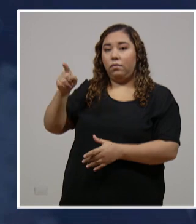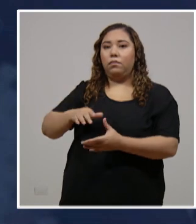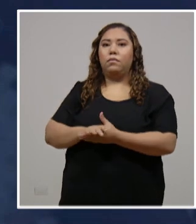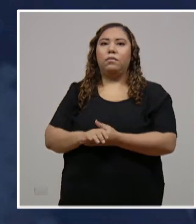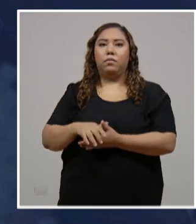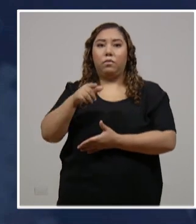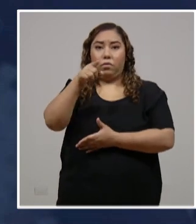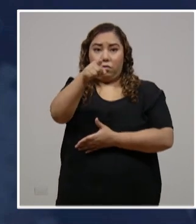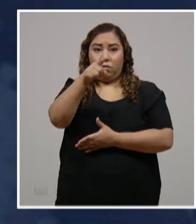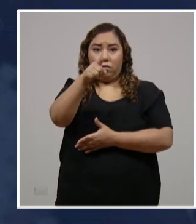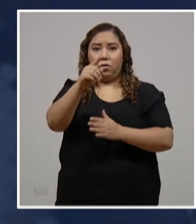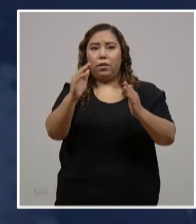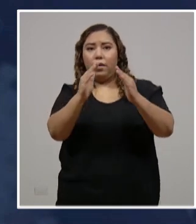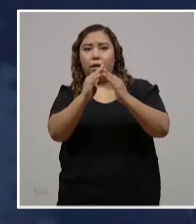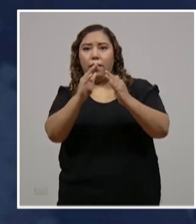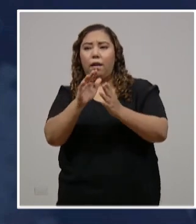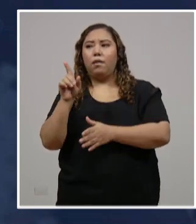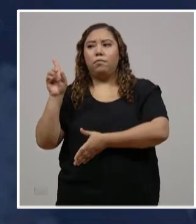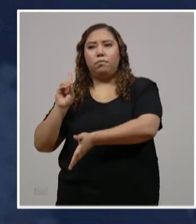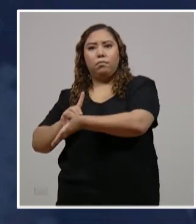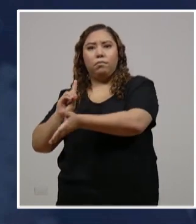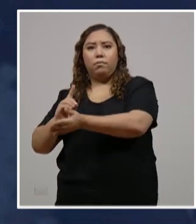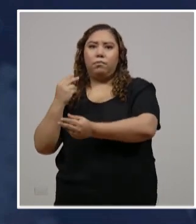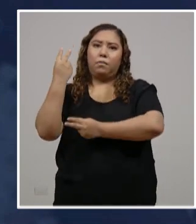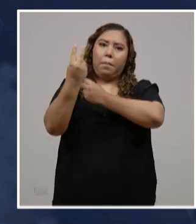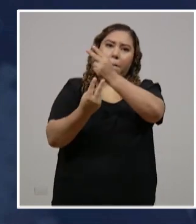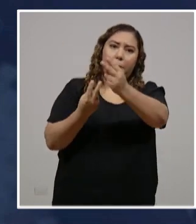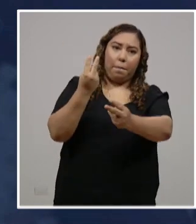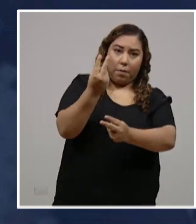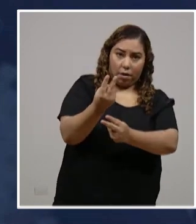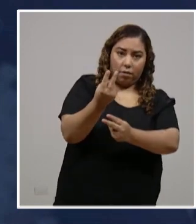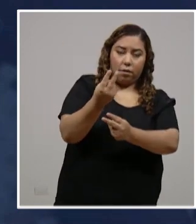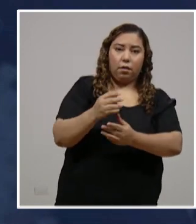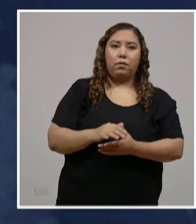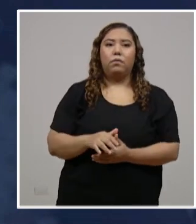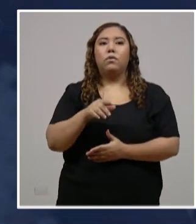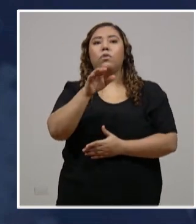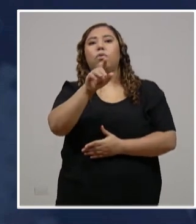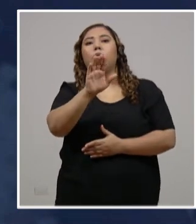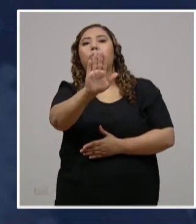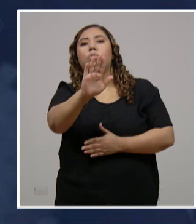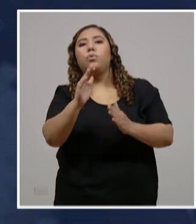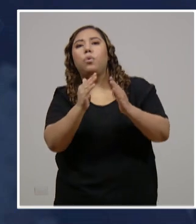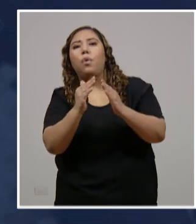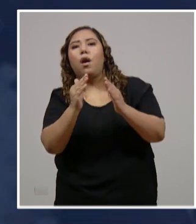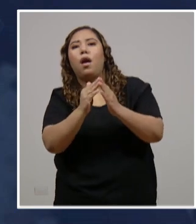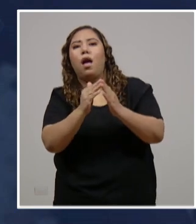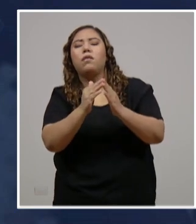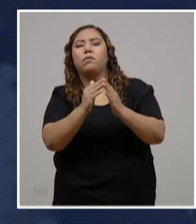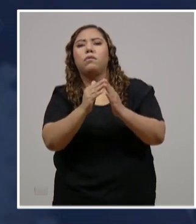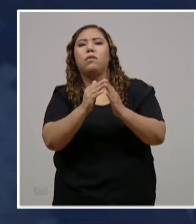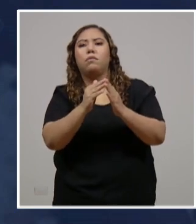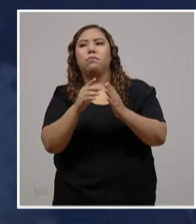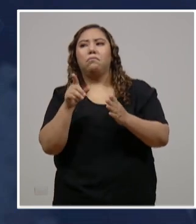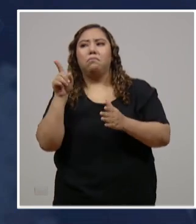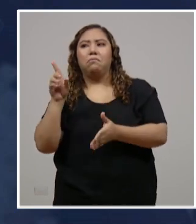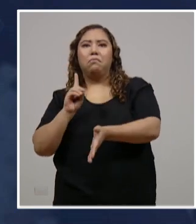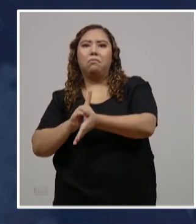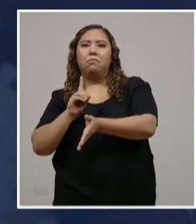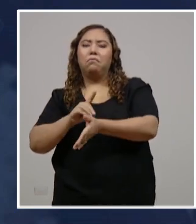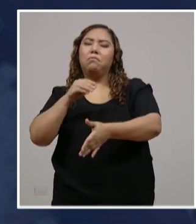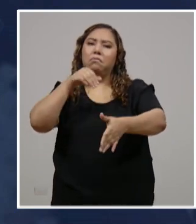brigadas contra el COVID-19. Estas para llevar la atención a su hogar y permitir descongestionar los